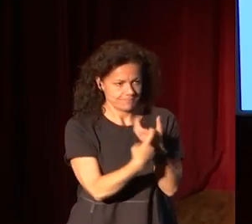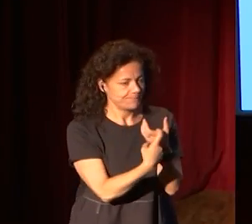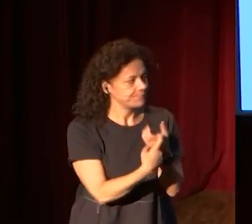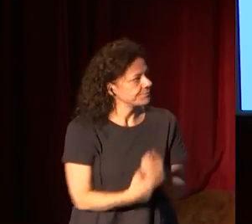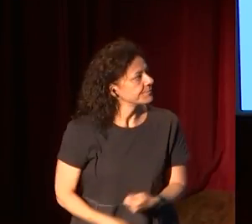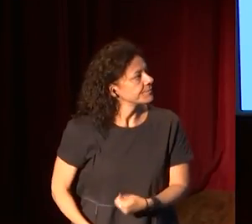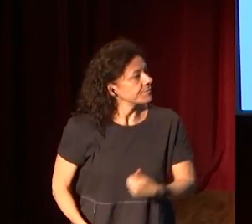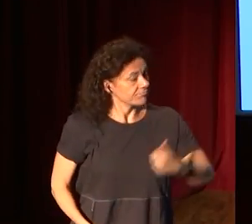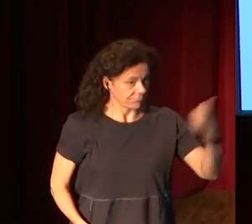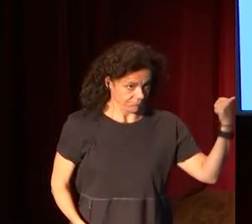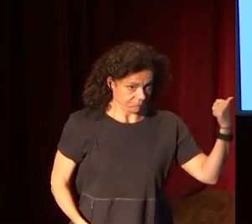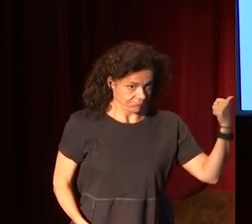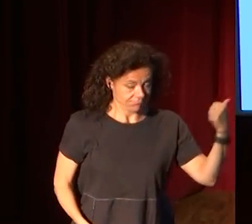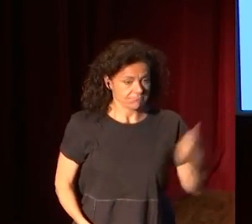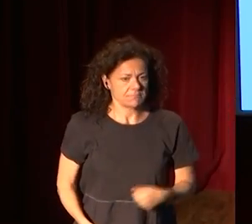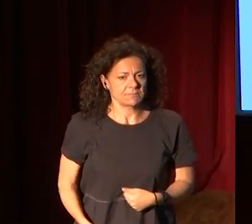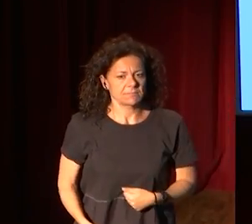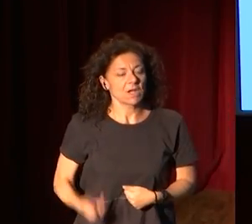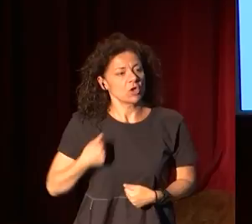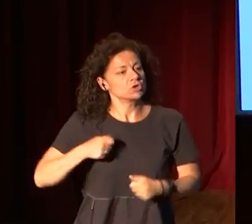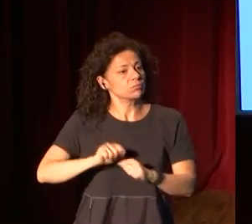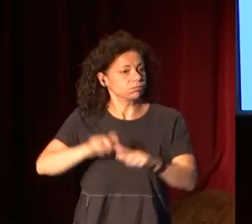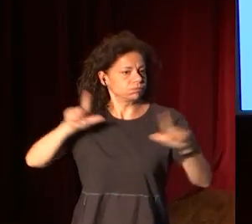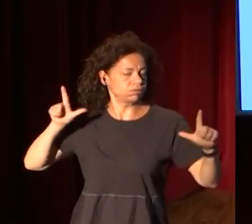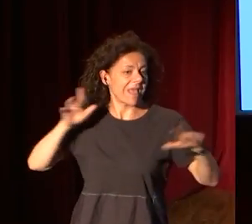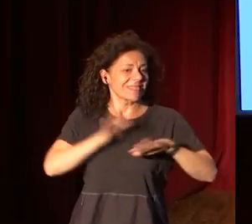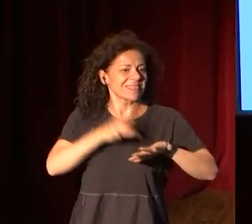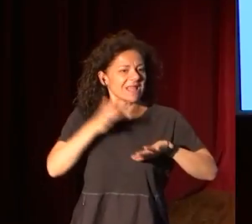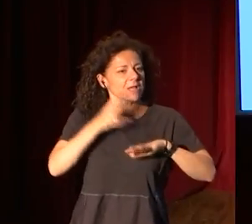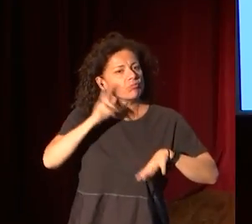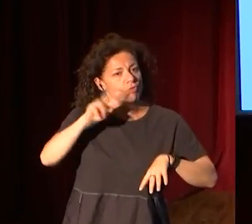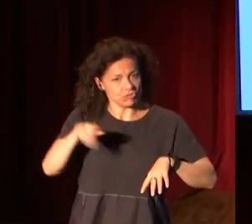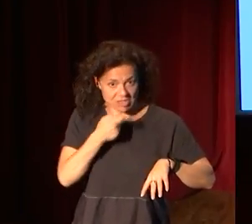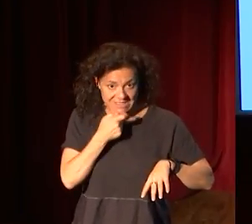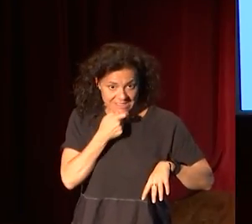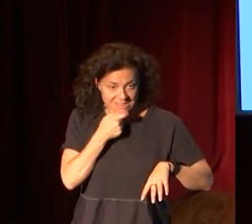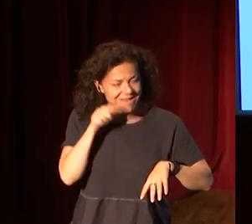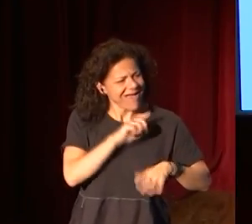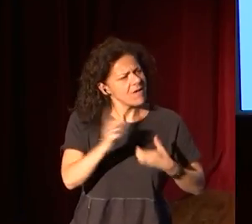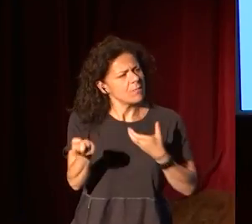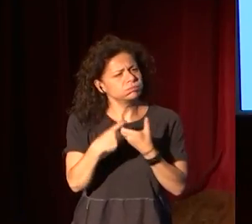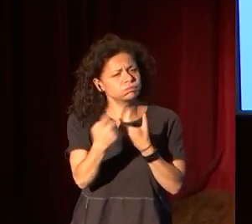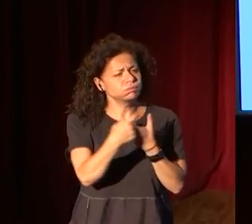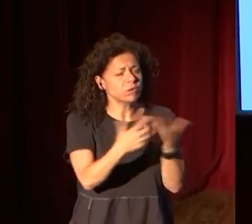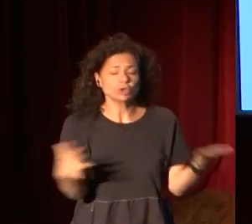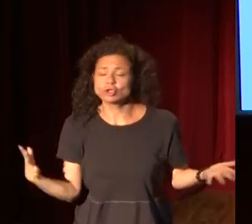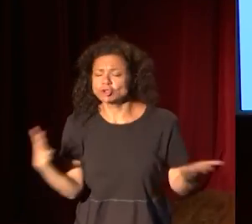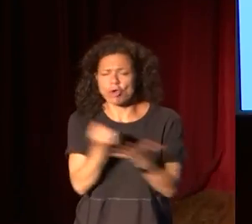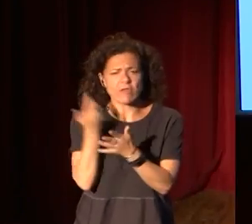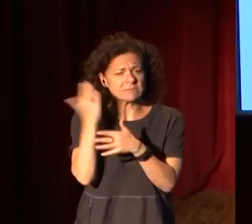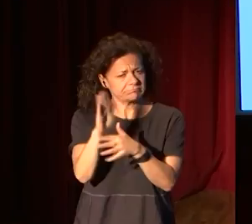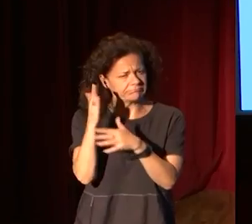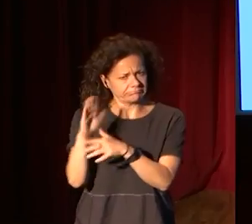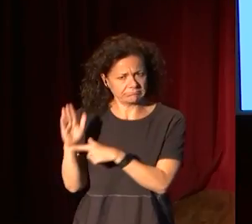Esto, bueno, he puesto Digital Museum, como ven arriba, y aquí aparecen todas las presentaciones. Si quieren